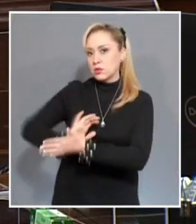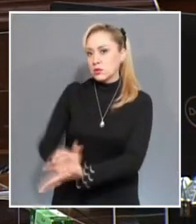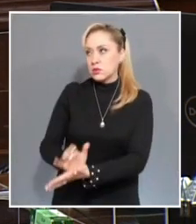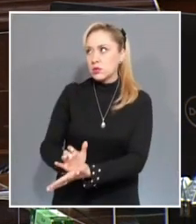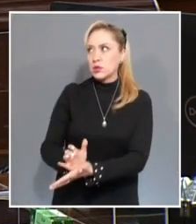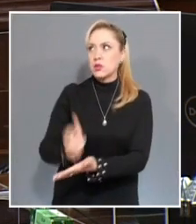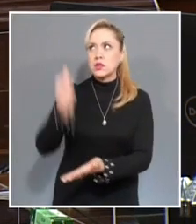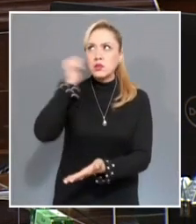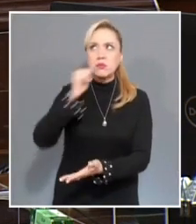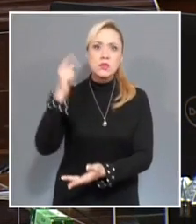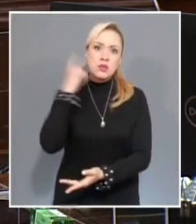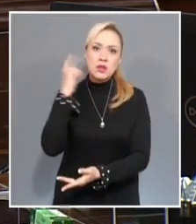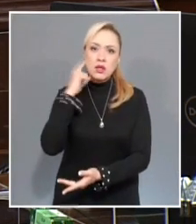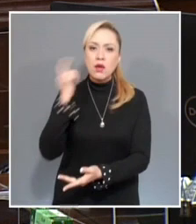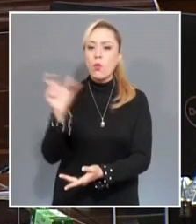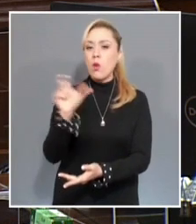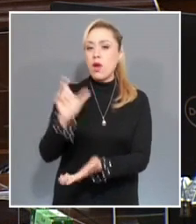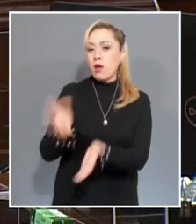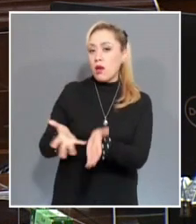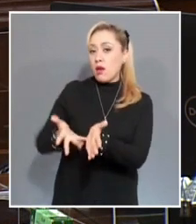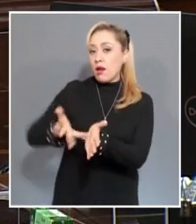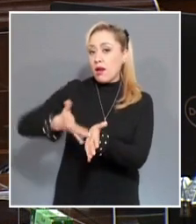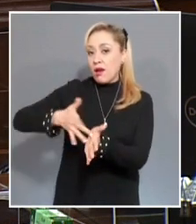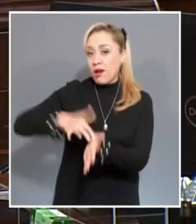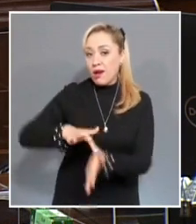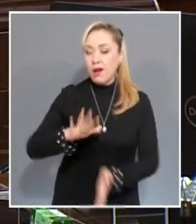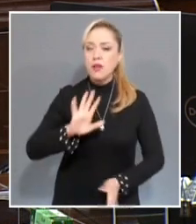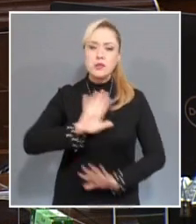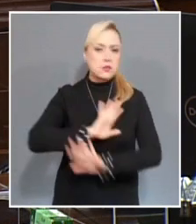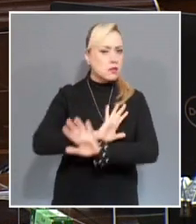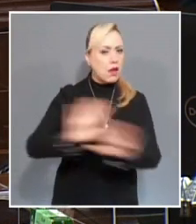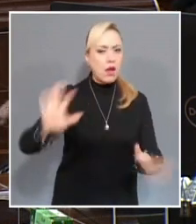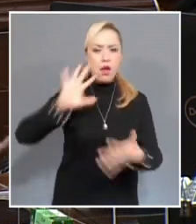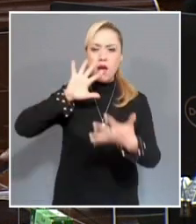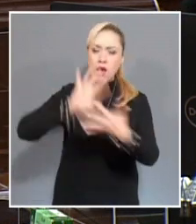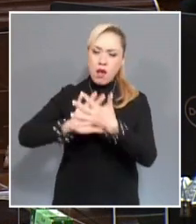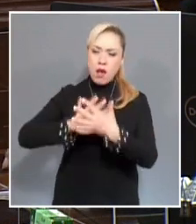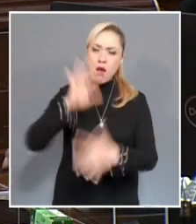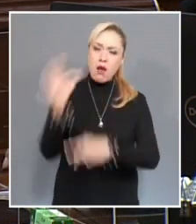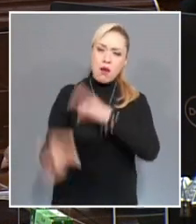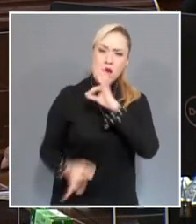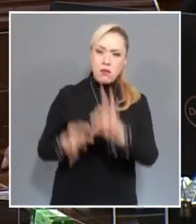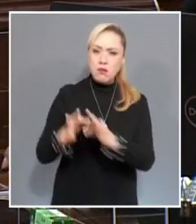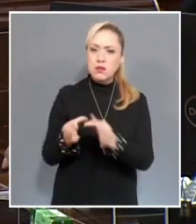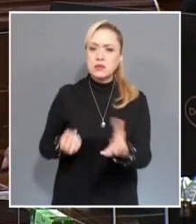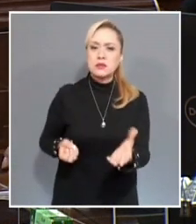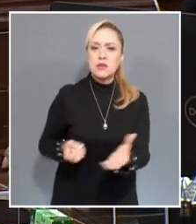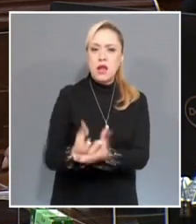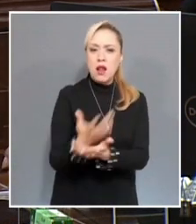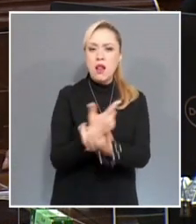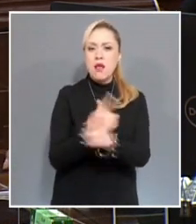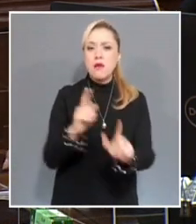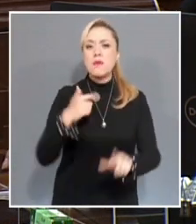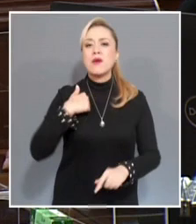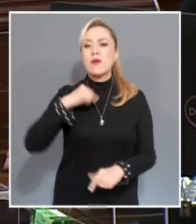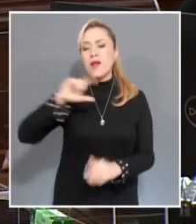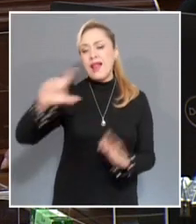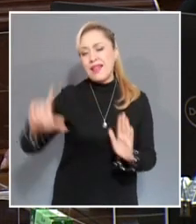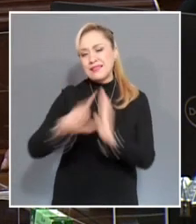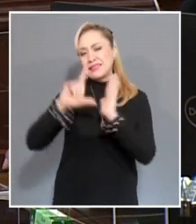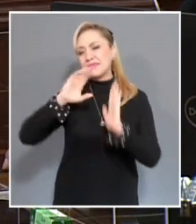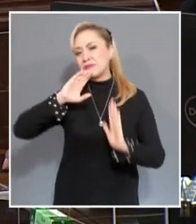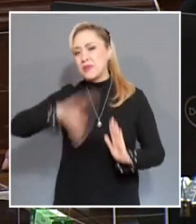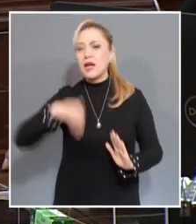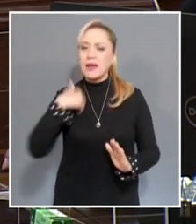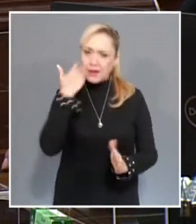estas personas con antecedentes penales y no cumple con el objetivo constitucional.